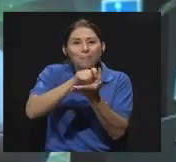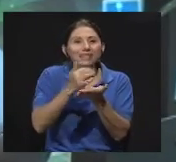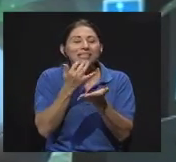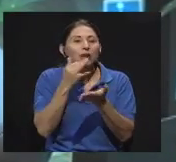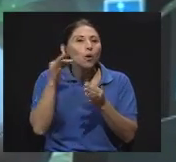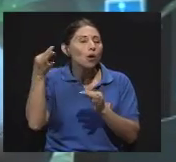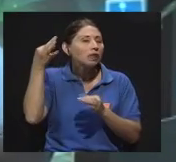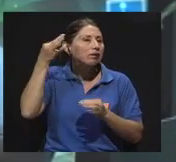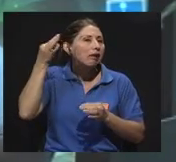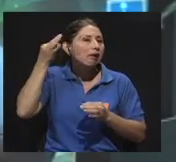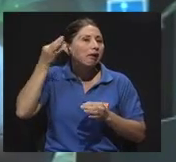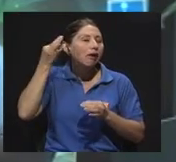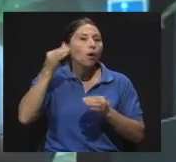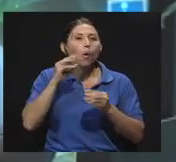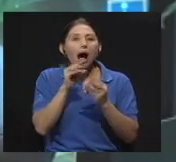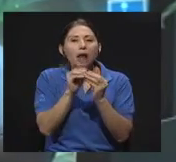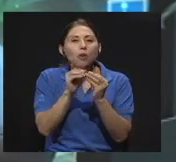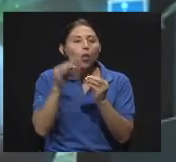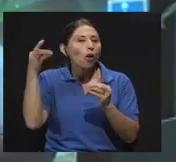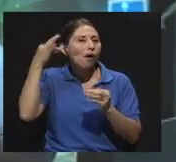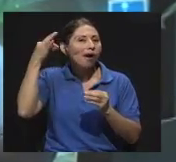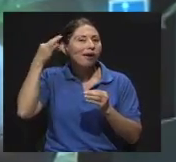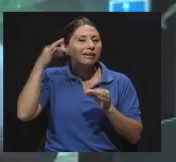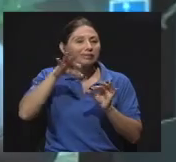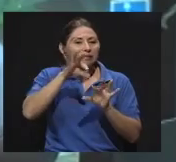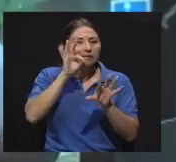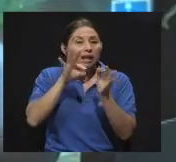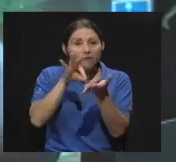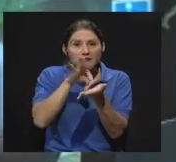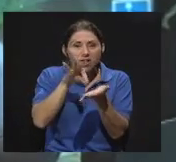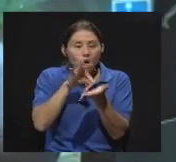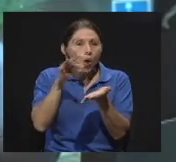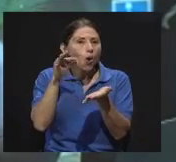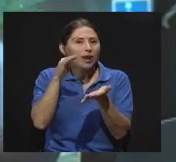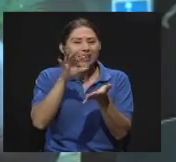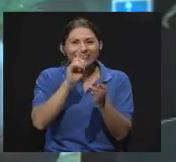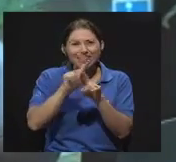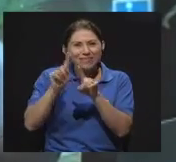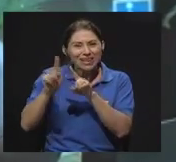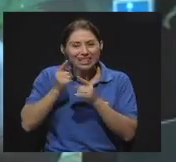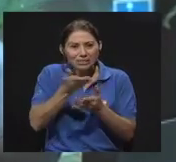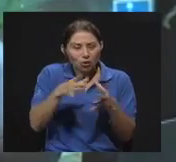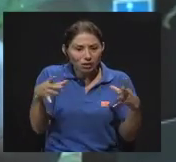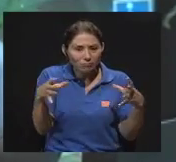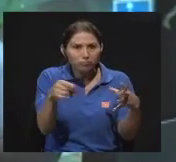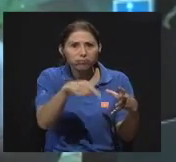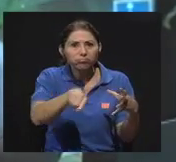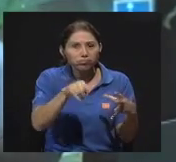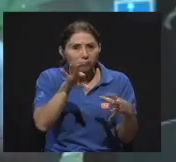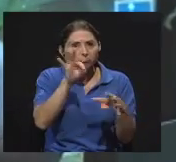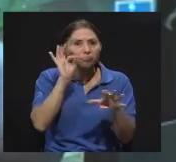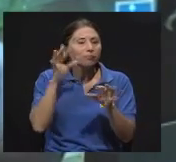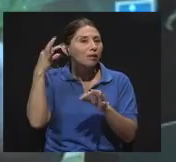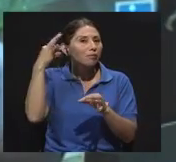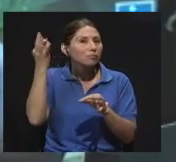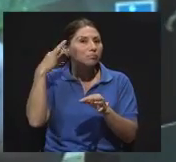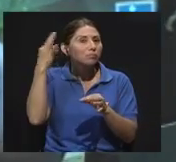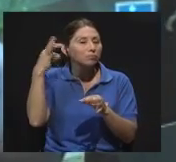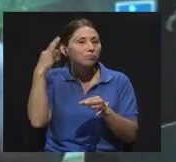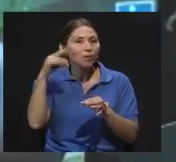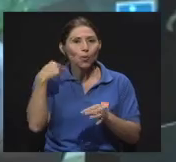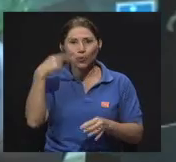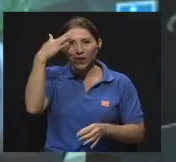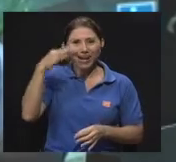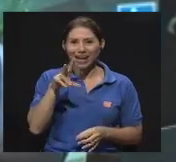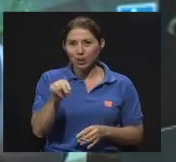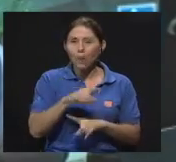tacos de algodón, tacos de servilletas, granos de frijol, granos de meso, hay que tener cuidado, uno cree que no, pero se da eso en los niños que se